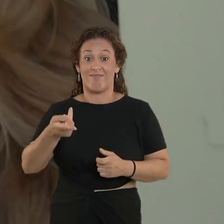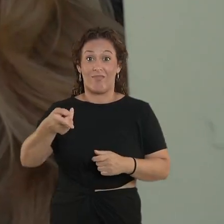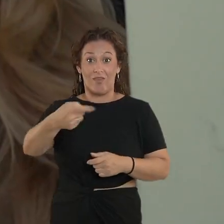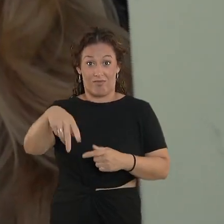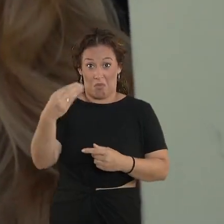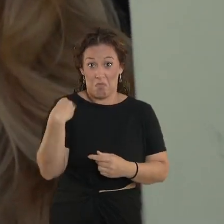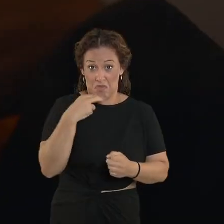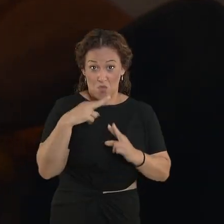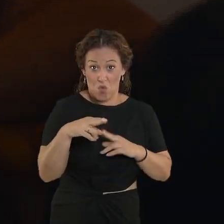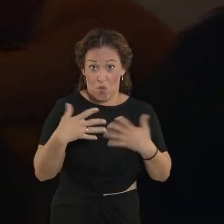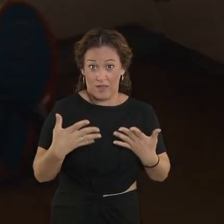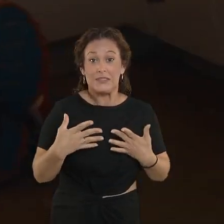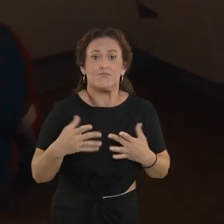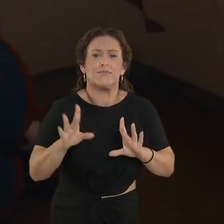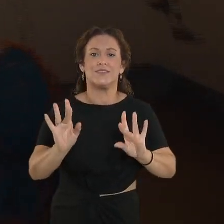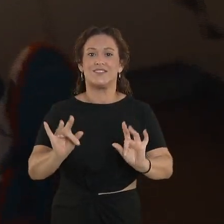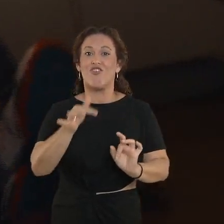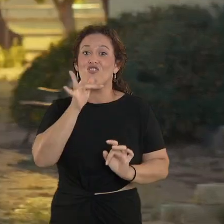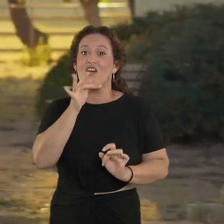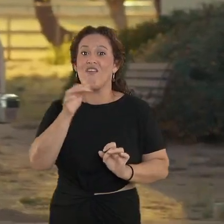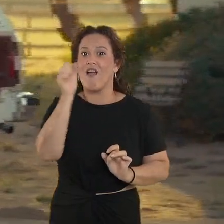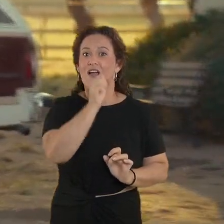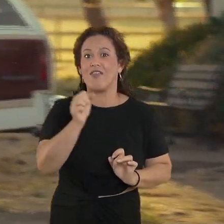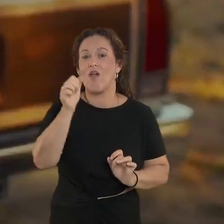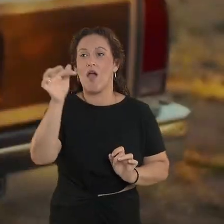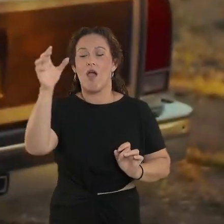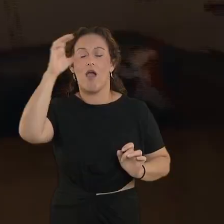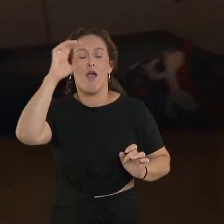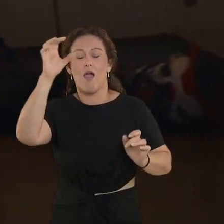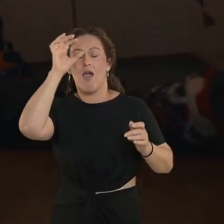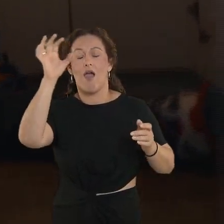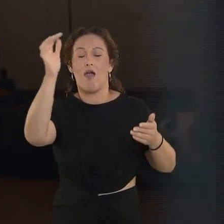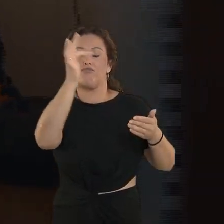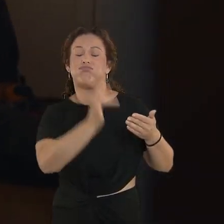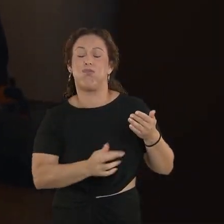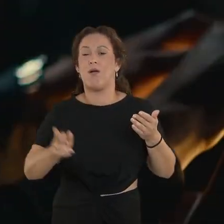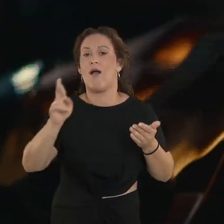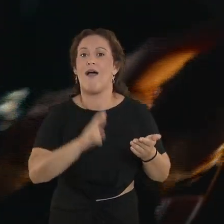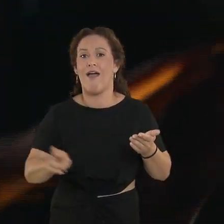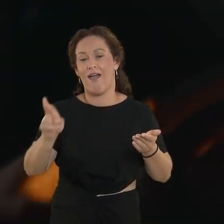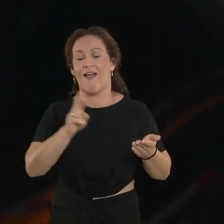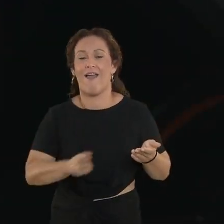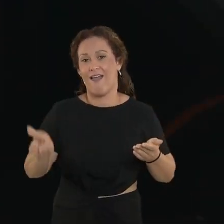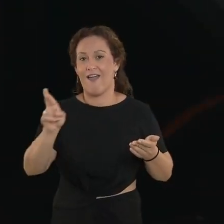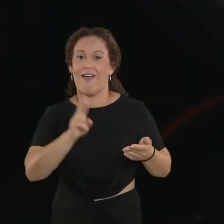de que nos pregunten la respuesta es sí, todavía la estamos escuchando en bucle. Pero todavía no,